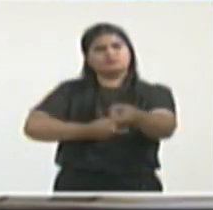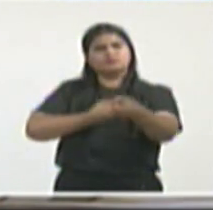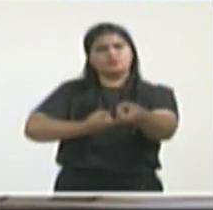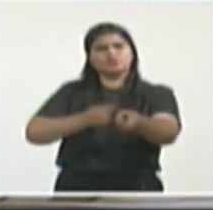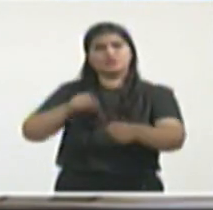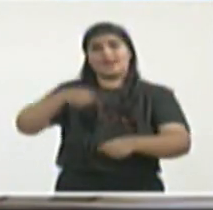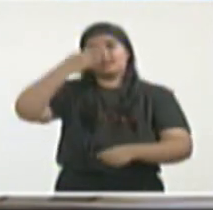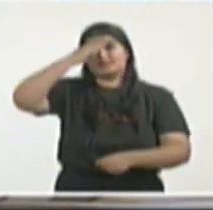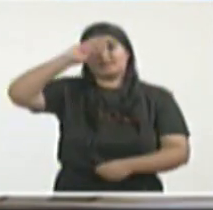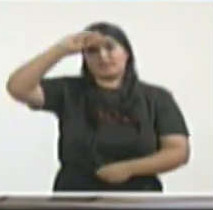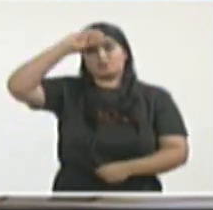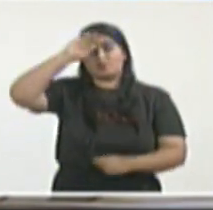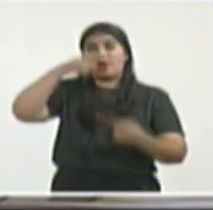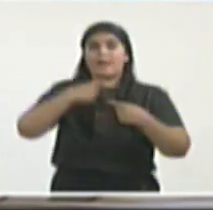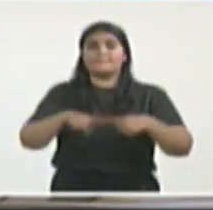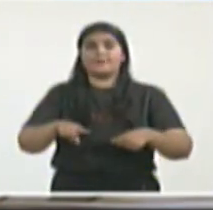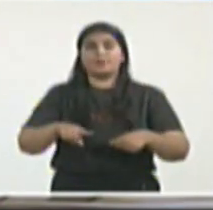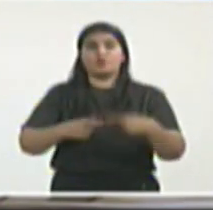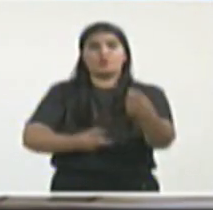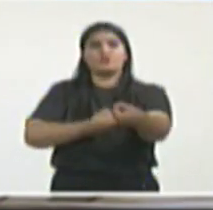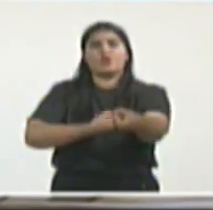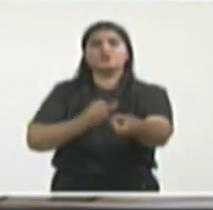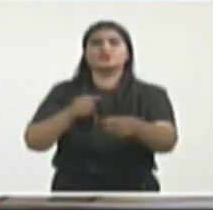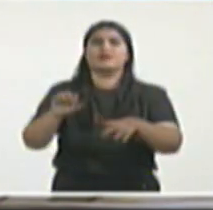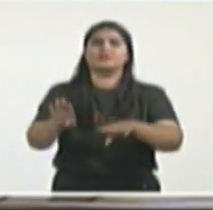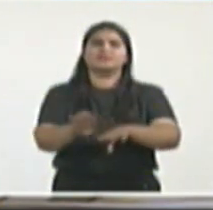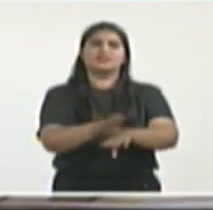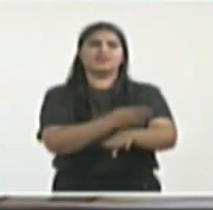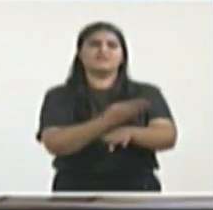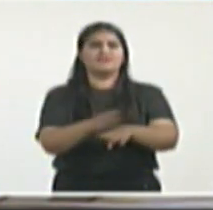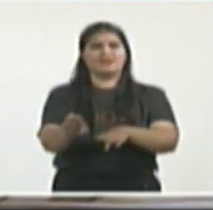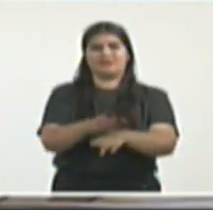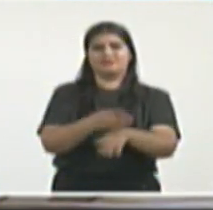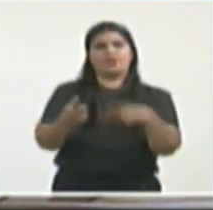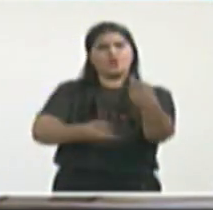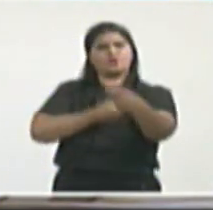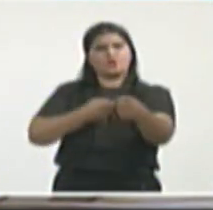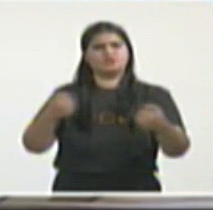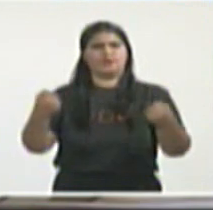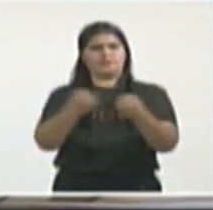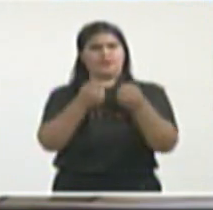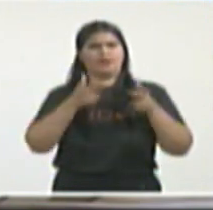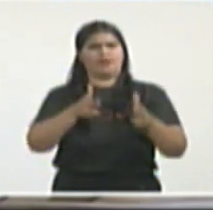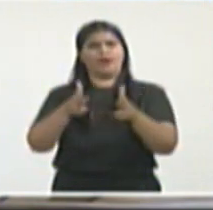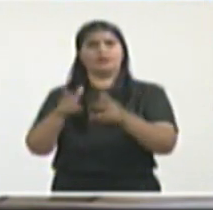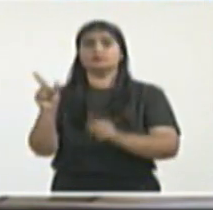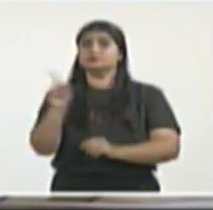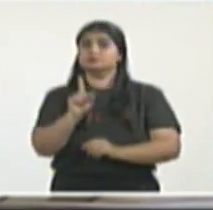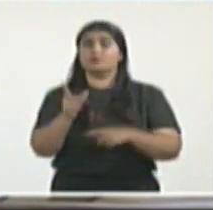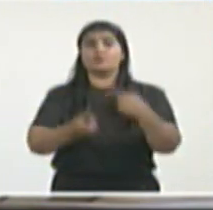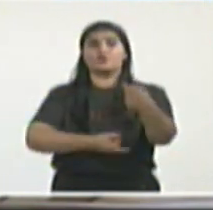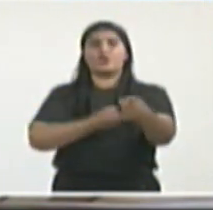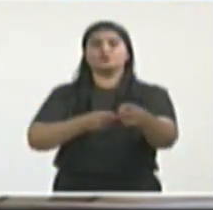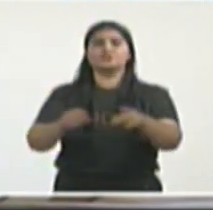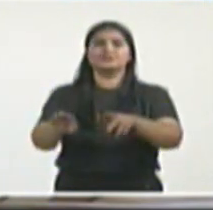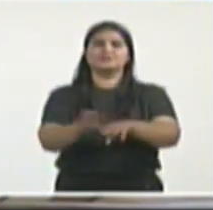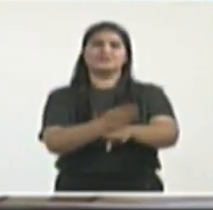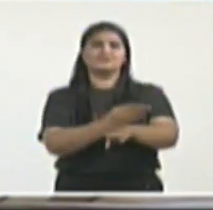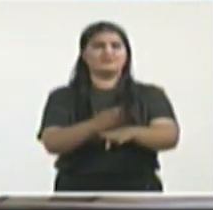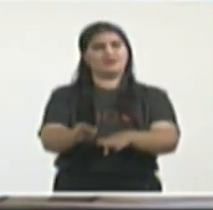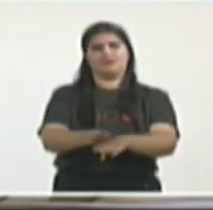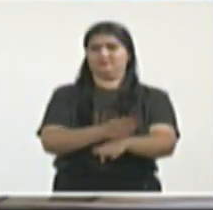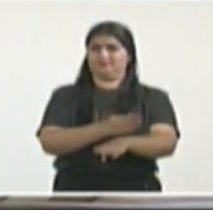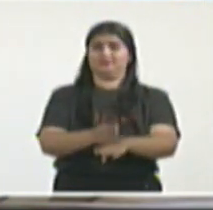semanas. Se denunció también que están empleando cuantiosos recursos a estos